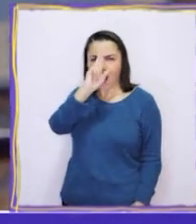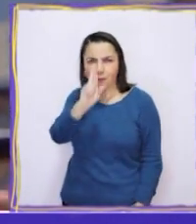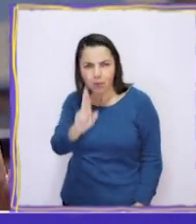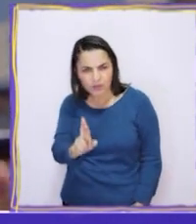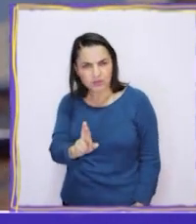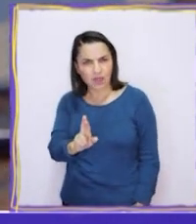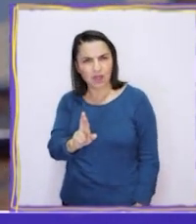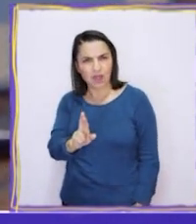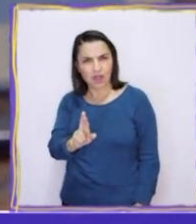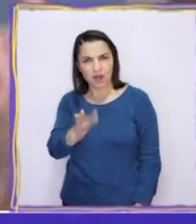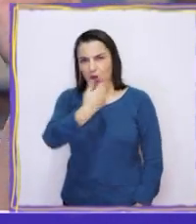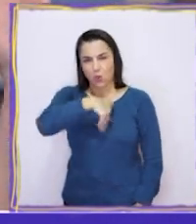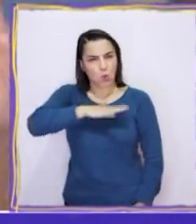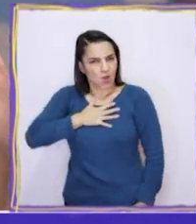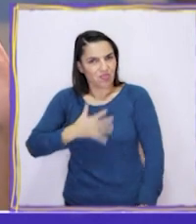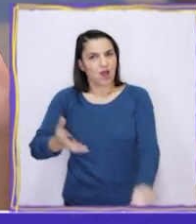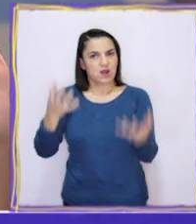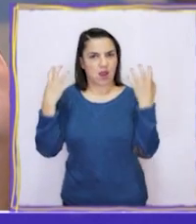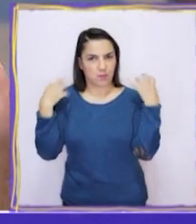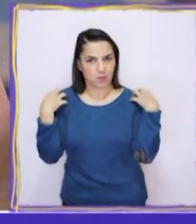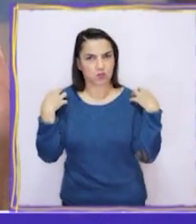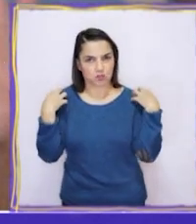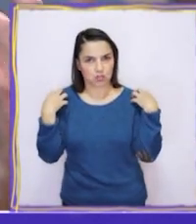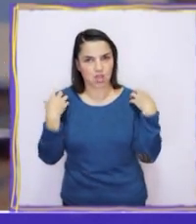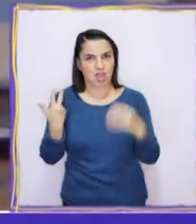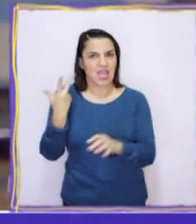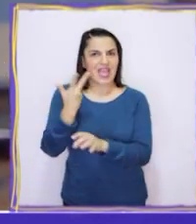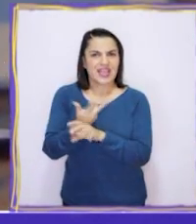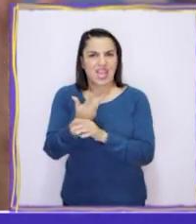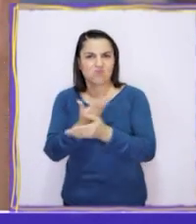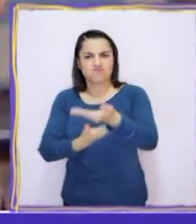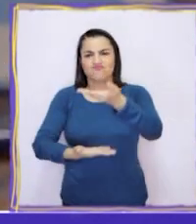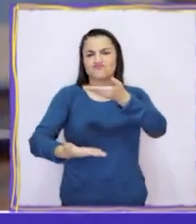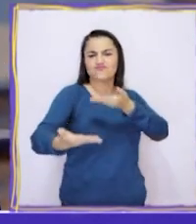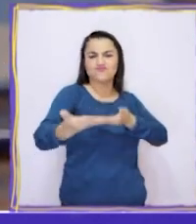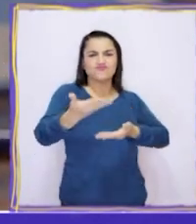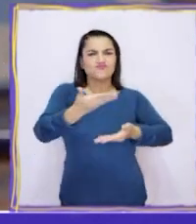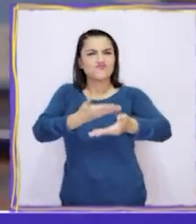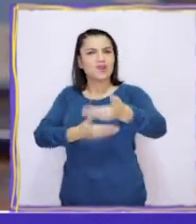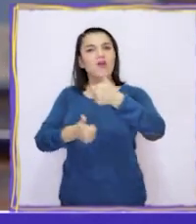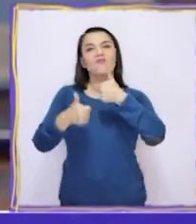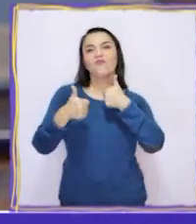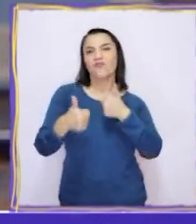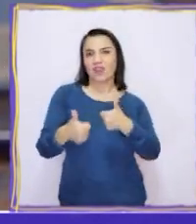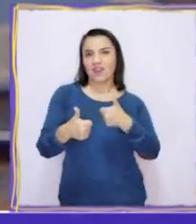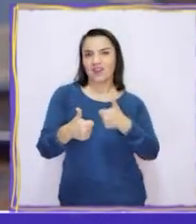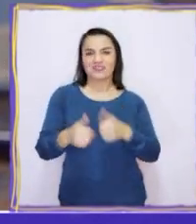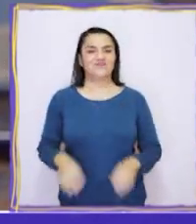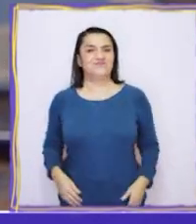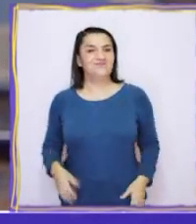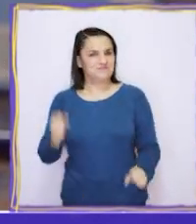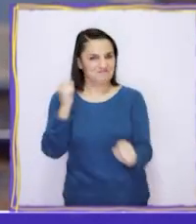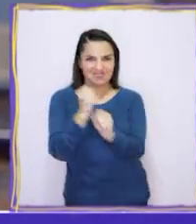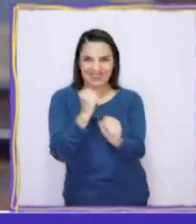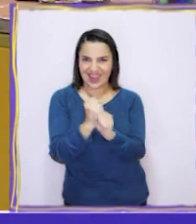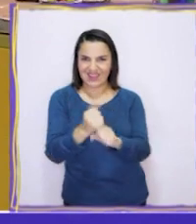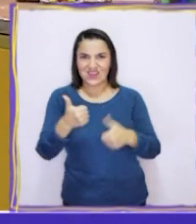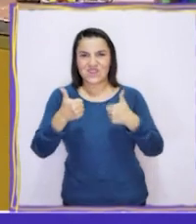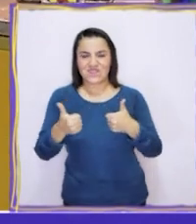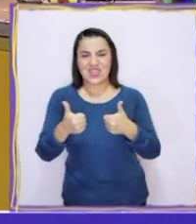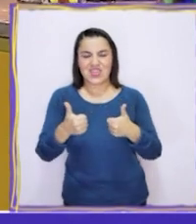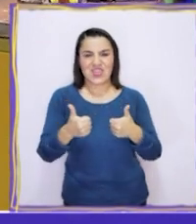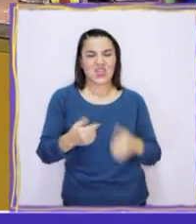y respetarlos. Es nuestra responsabilidad que haya una buena convivencia. ¡Buen trabajo!